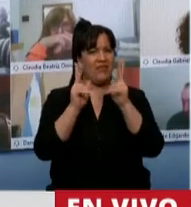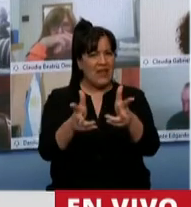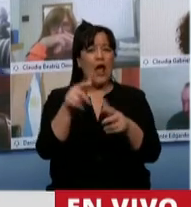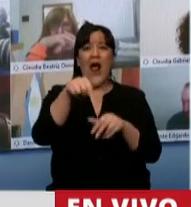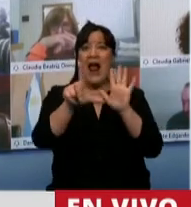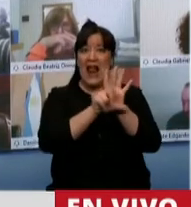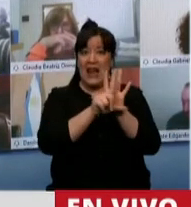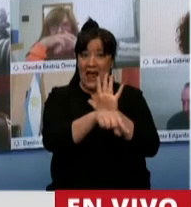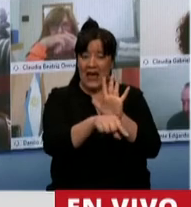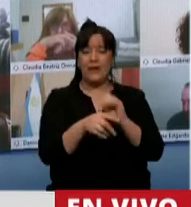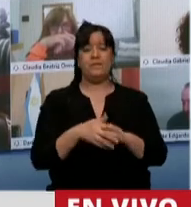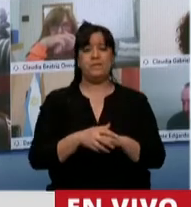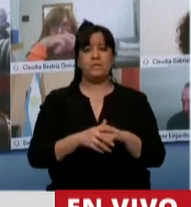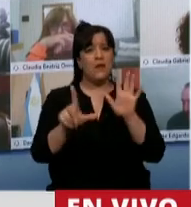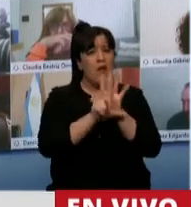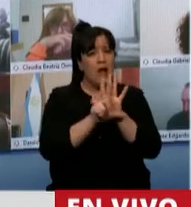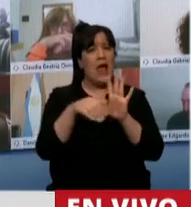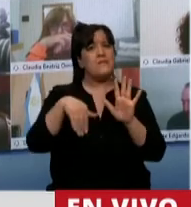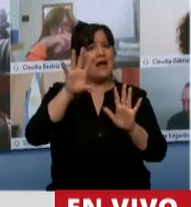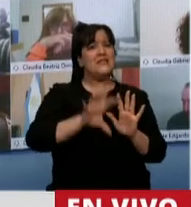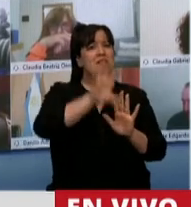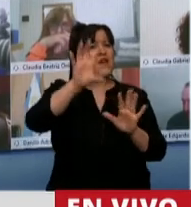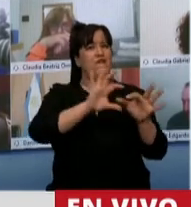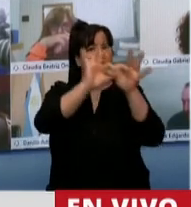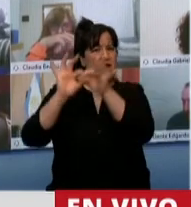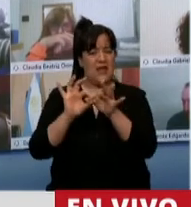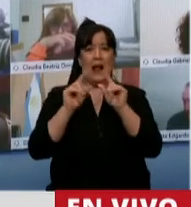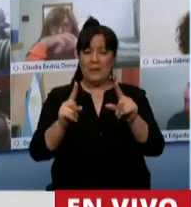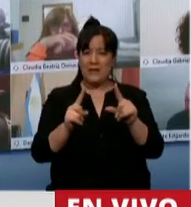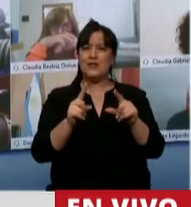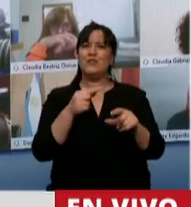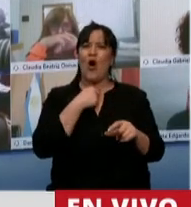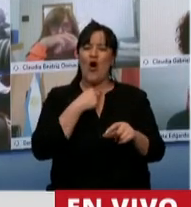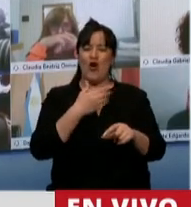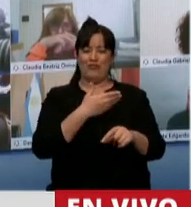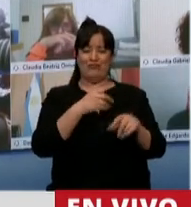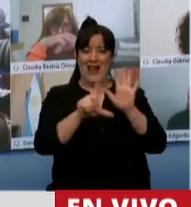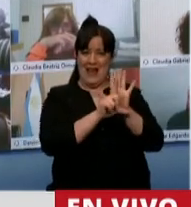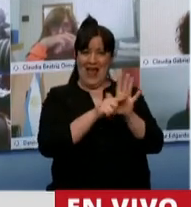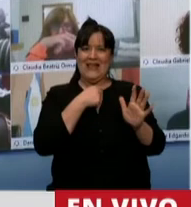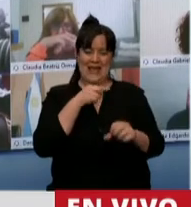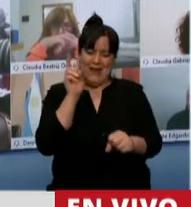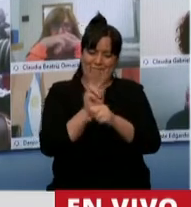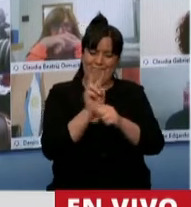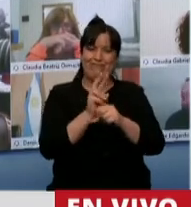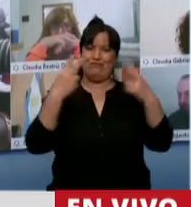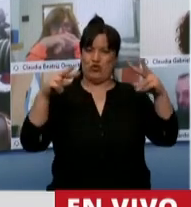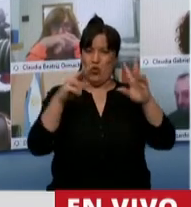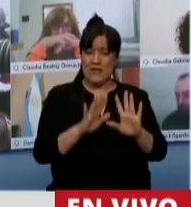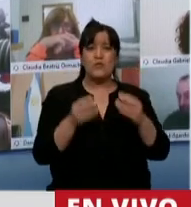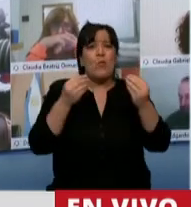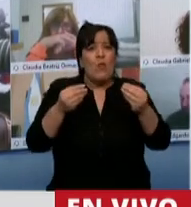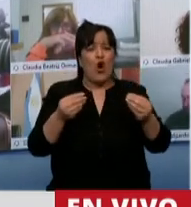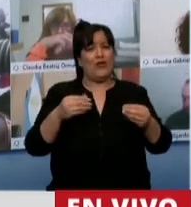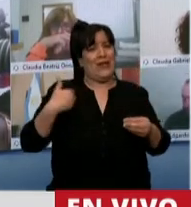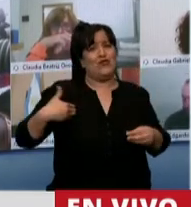clasificada como una de las más federales. Esta actividad que quiere proteger esta ley es una de las más federales porque tiene un desarrollo a